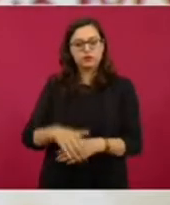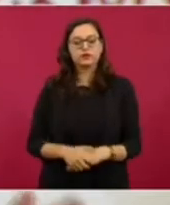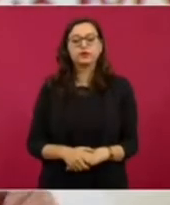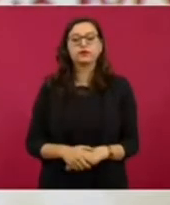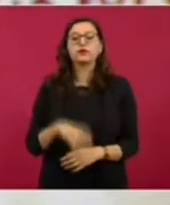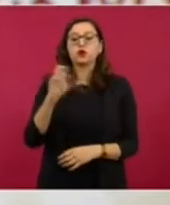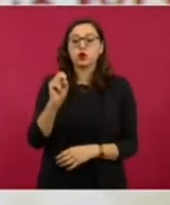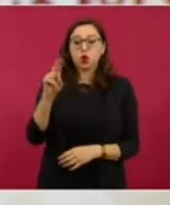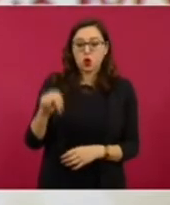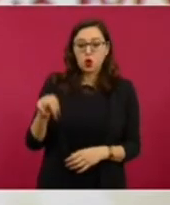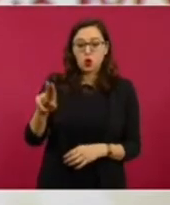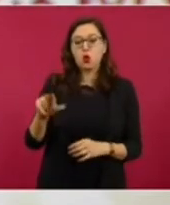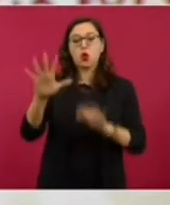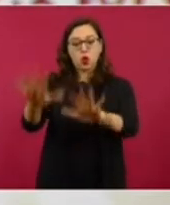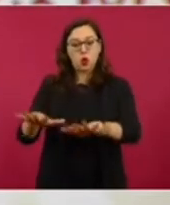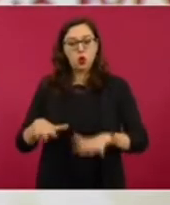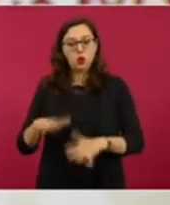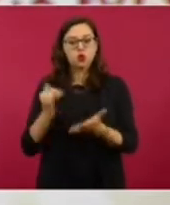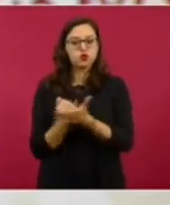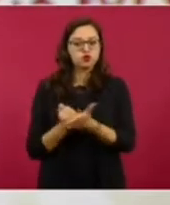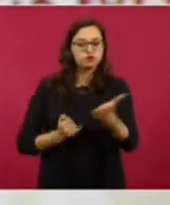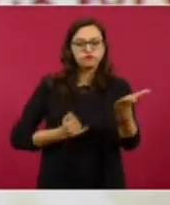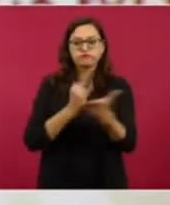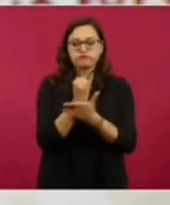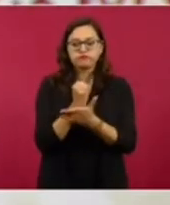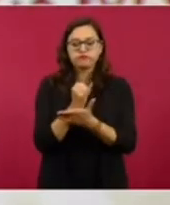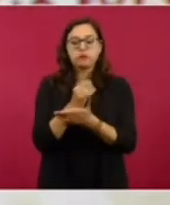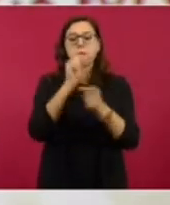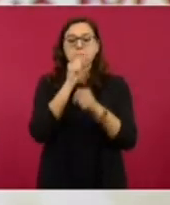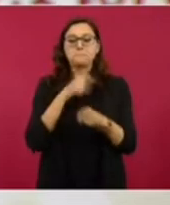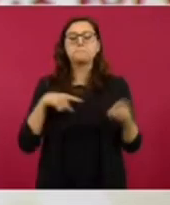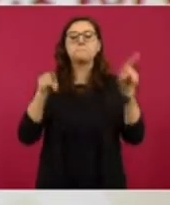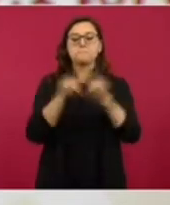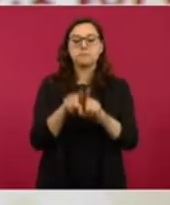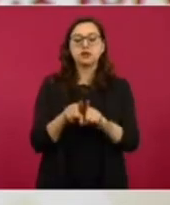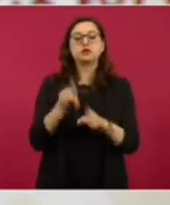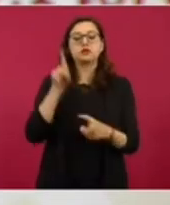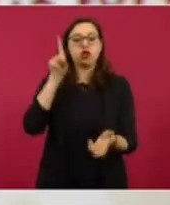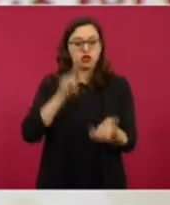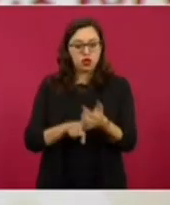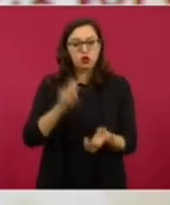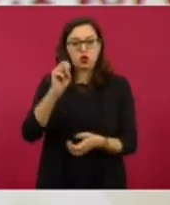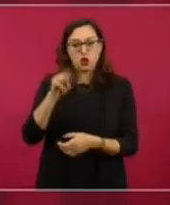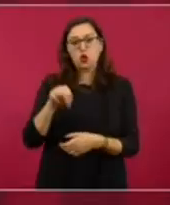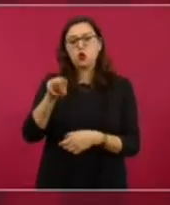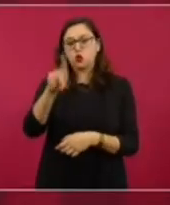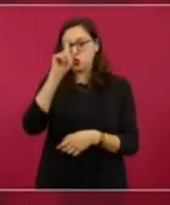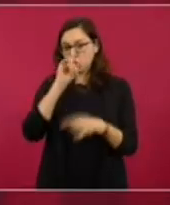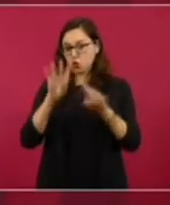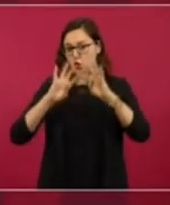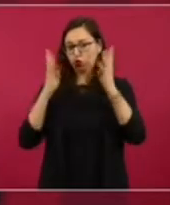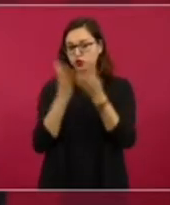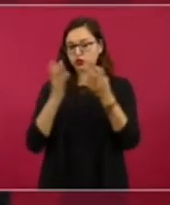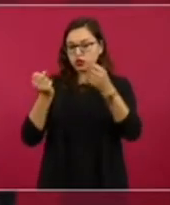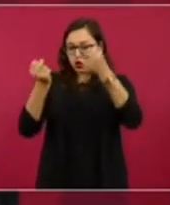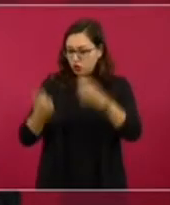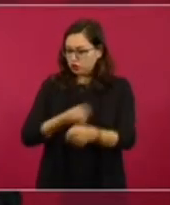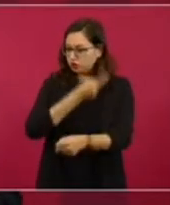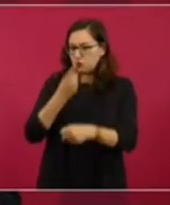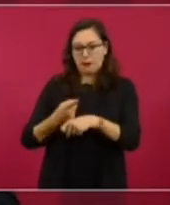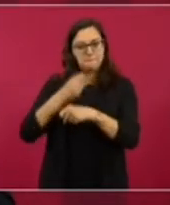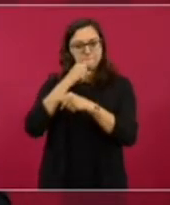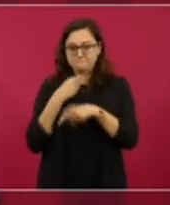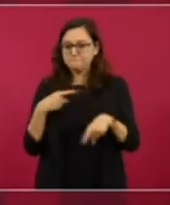Asamblea General de la ONU, las posiciones de México en el Consejo de Seguridad de la ONU, en los